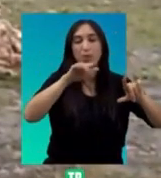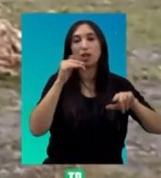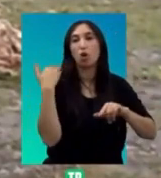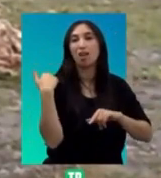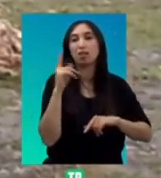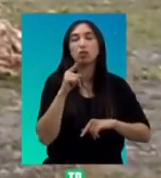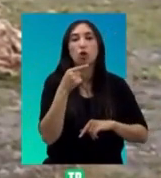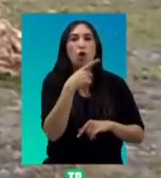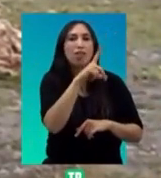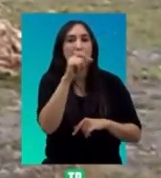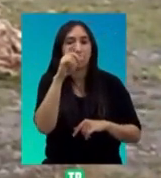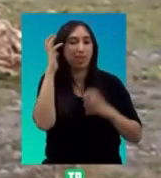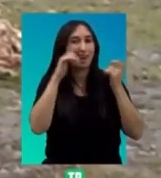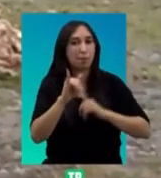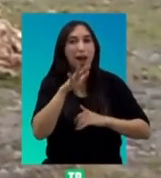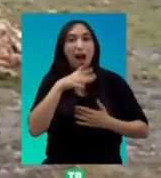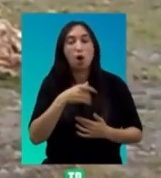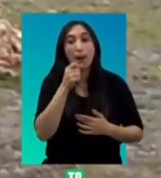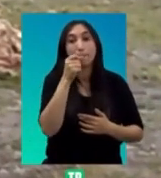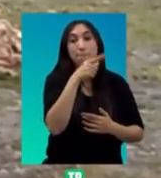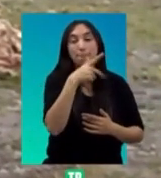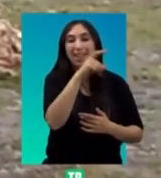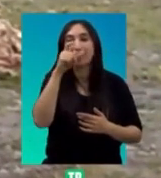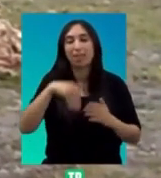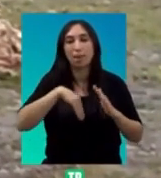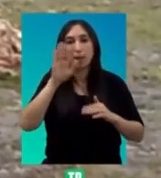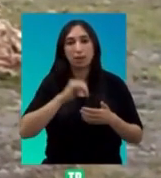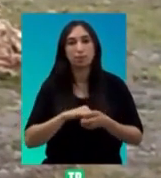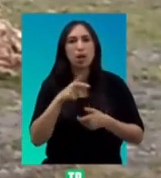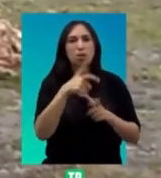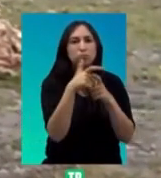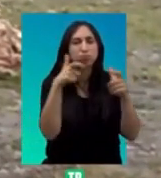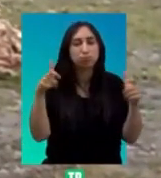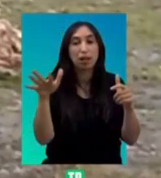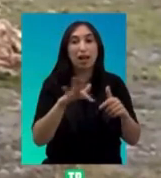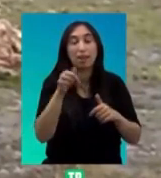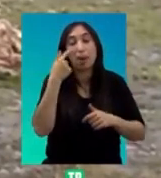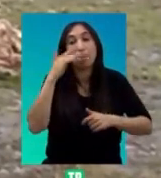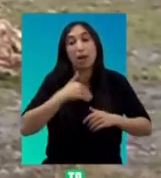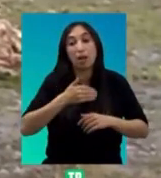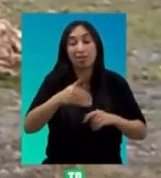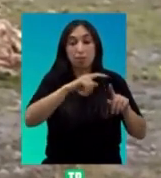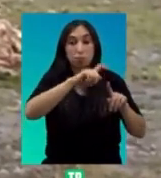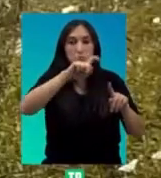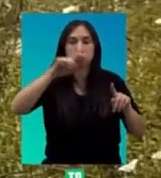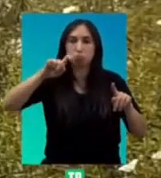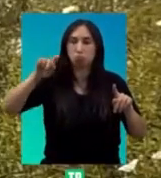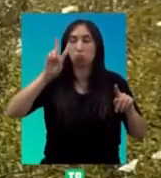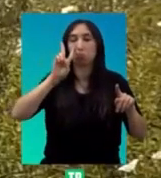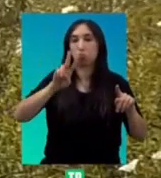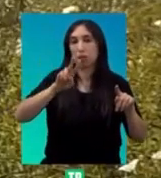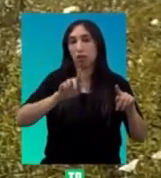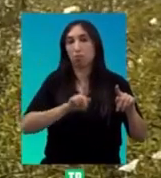individuos... ...ahora hay más de 1.100... ...un crecimiento demográfico que sumado a la tendencia positiva... ...de todos los parámetros